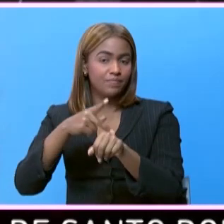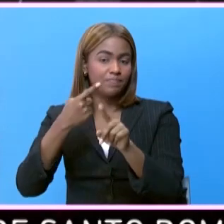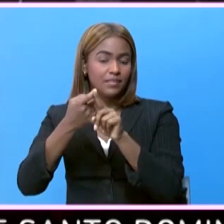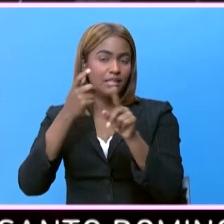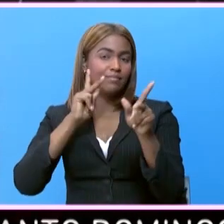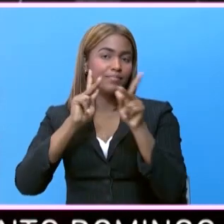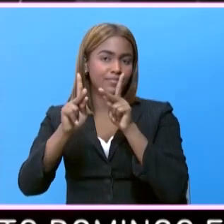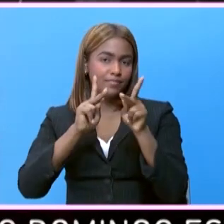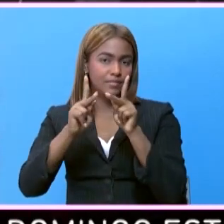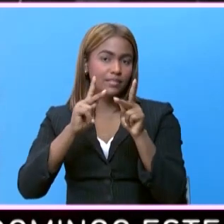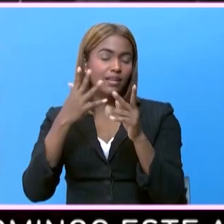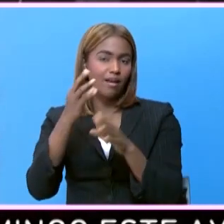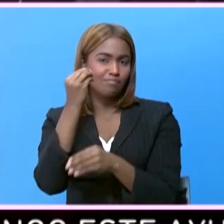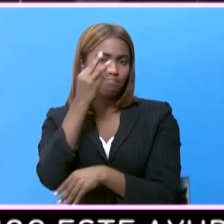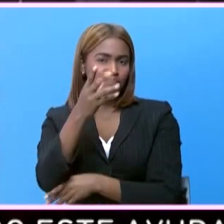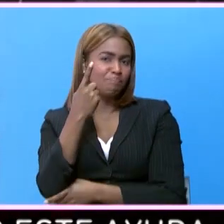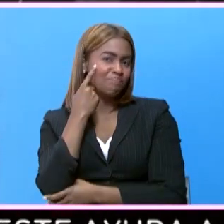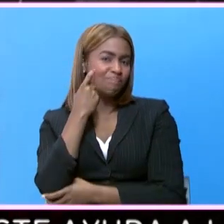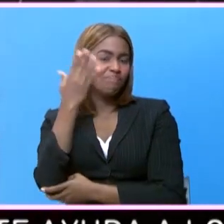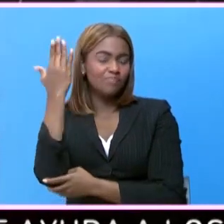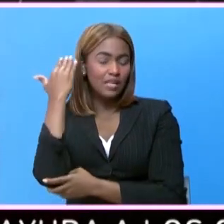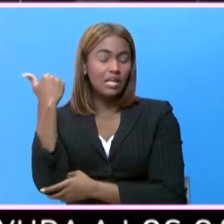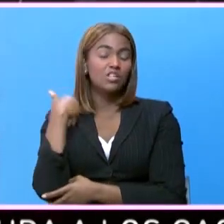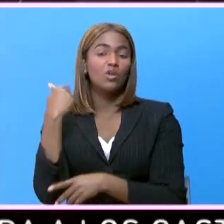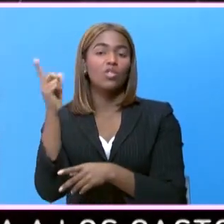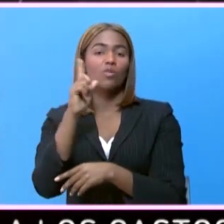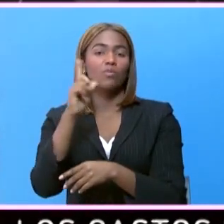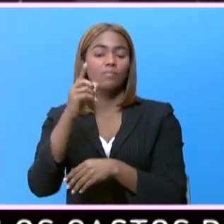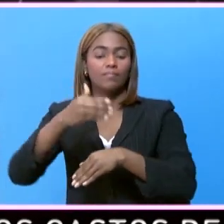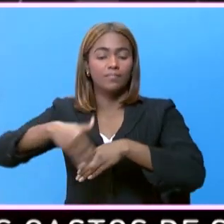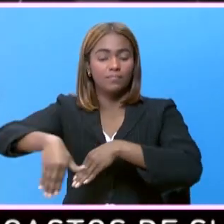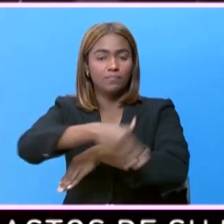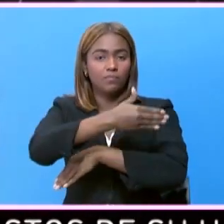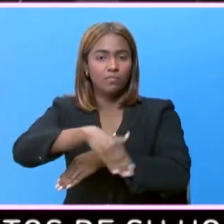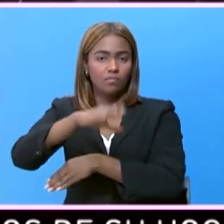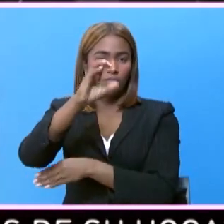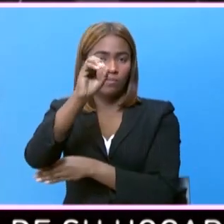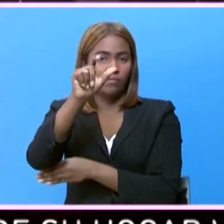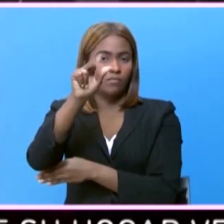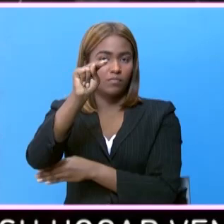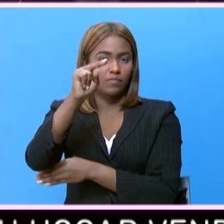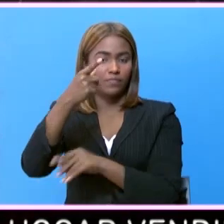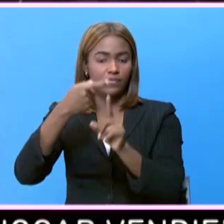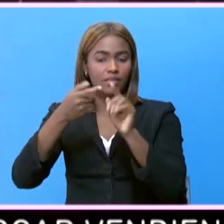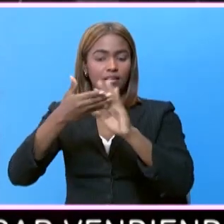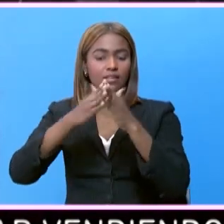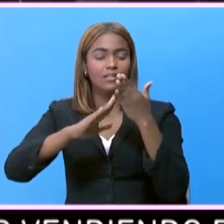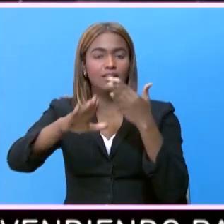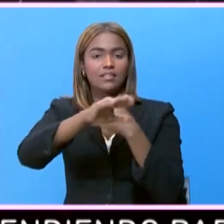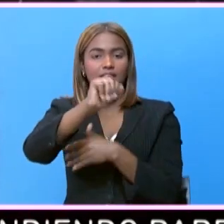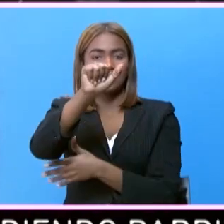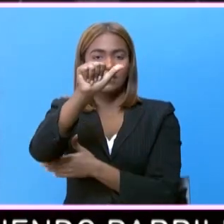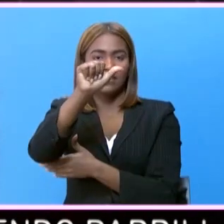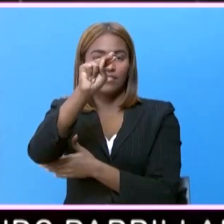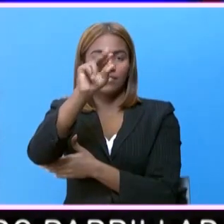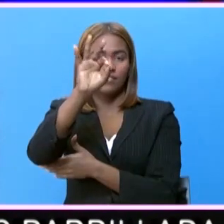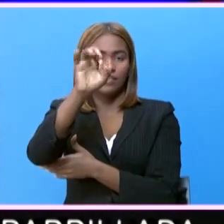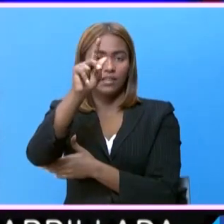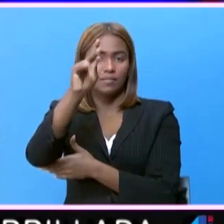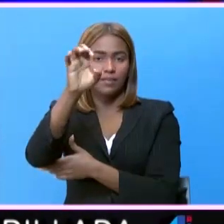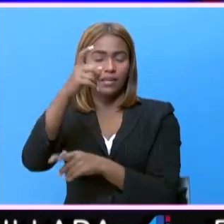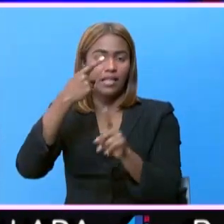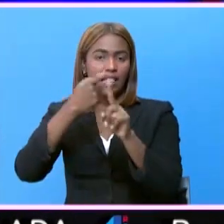Puerto Plata. Como les dije en principio, me encuentro en la calle Colón del municipio de San Felipe, en la